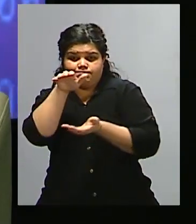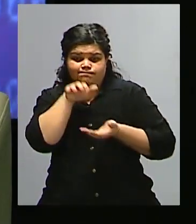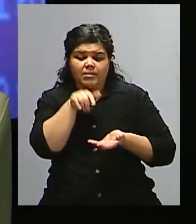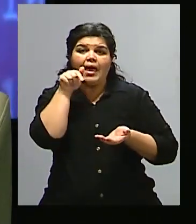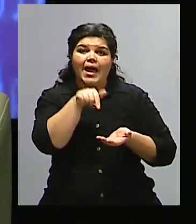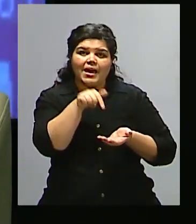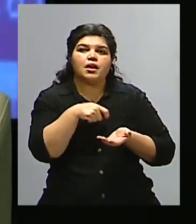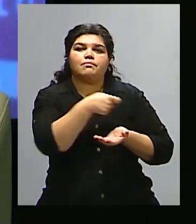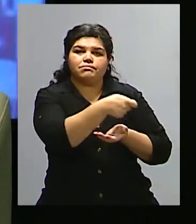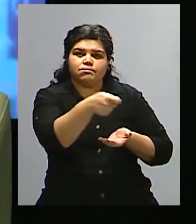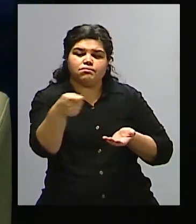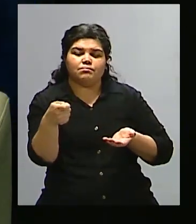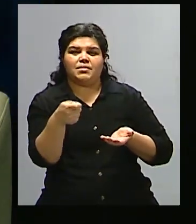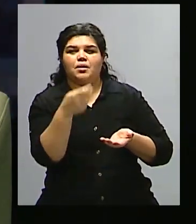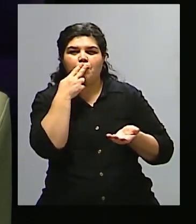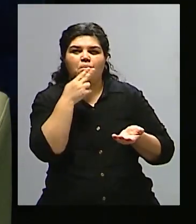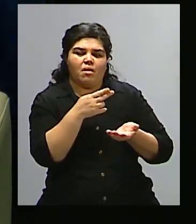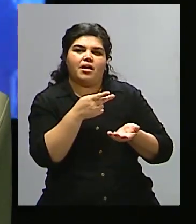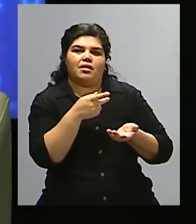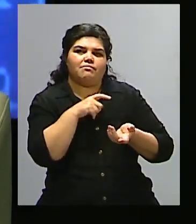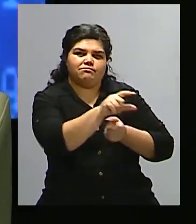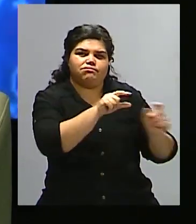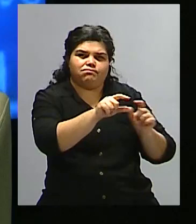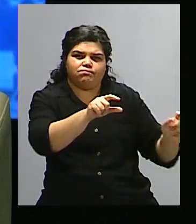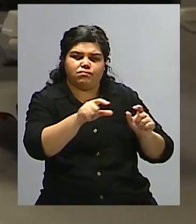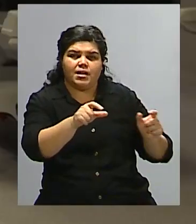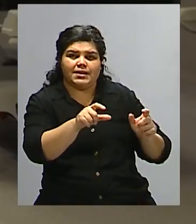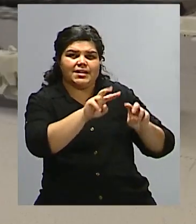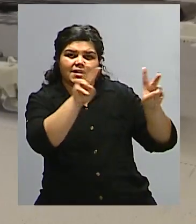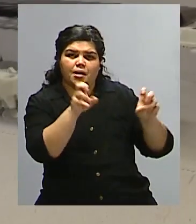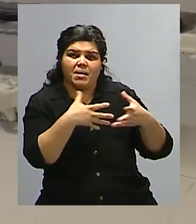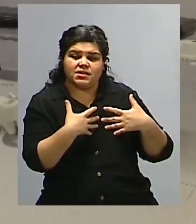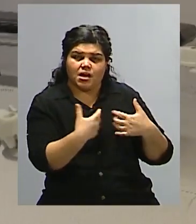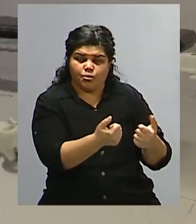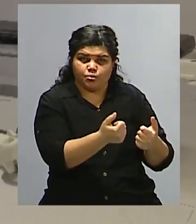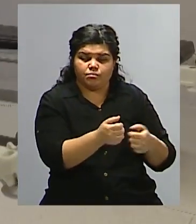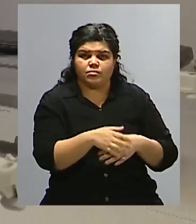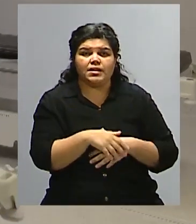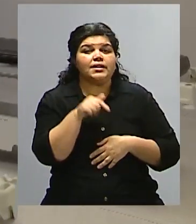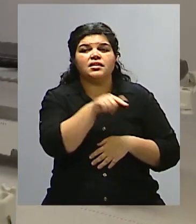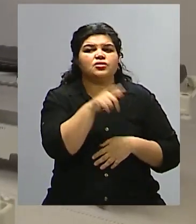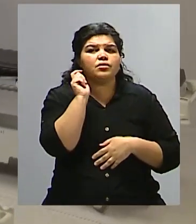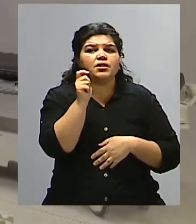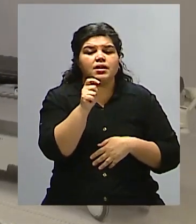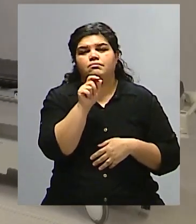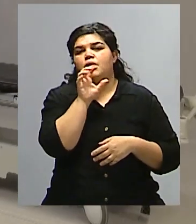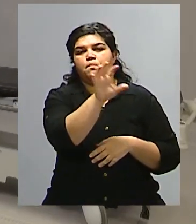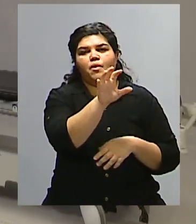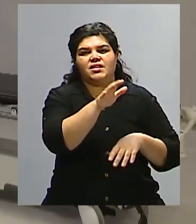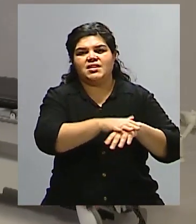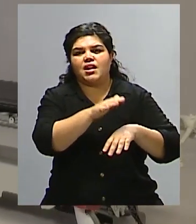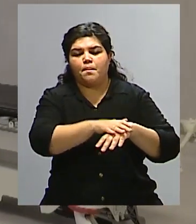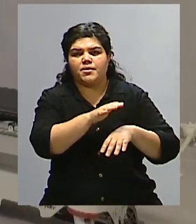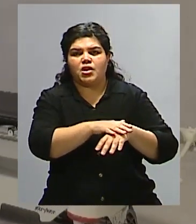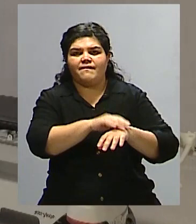Acá habría que hacer una disquisición. Normalmente, todo lo que tiene que ver con la salud, gran parte de ese gasto lo asumen las provincias. Hay una